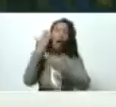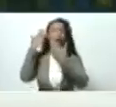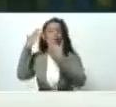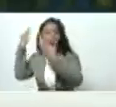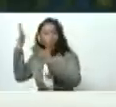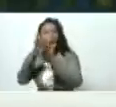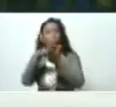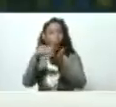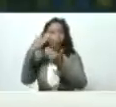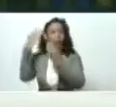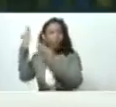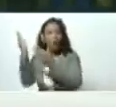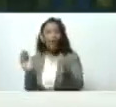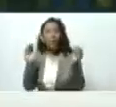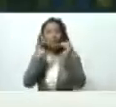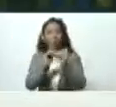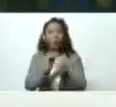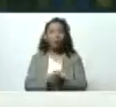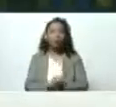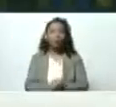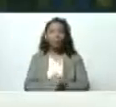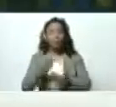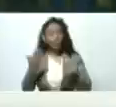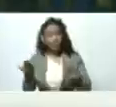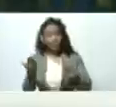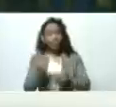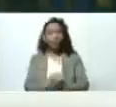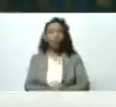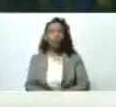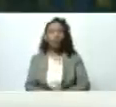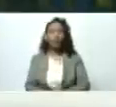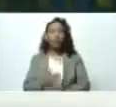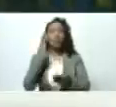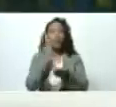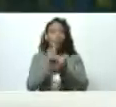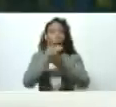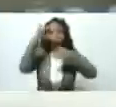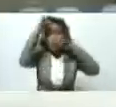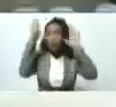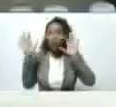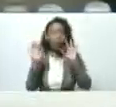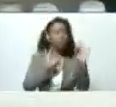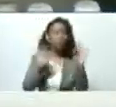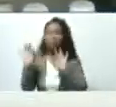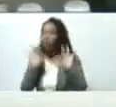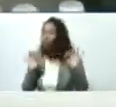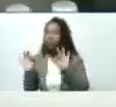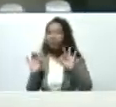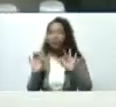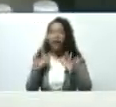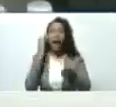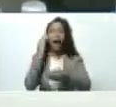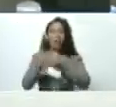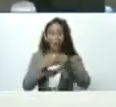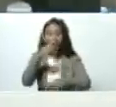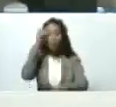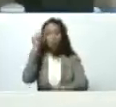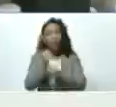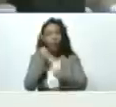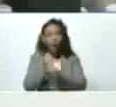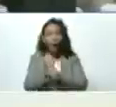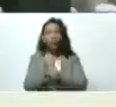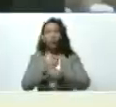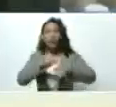líderes precisamente estar pendiente de todos los detalles encima de la tarea encima del